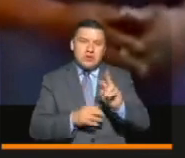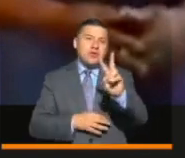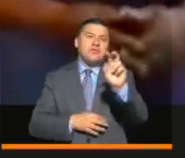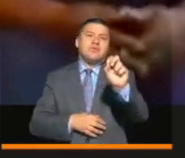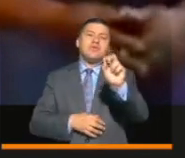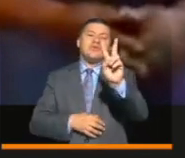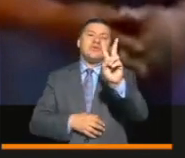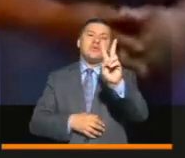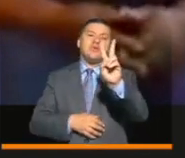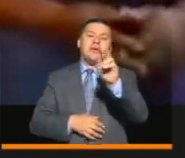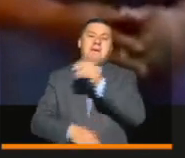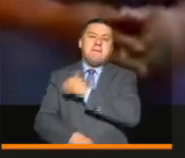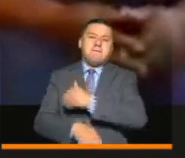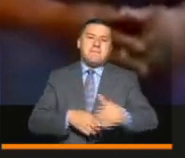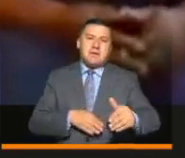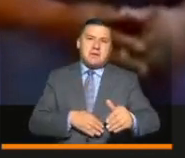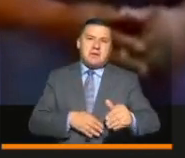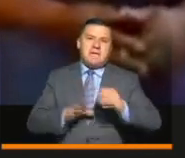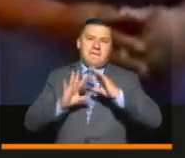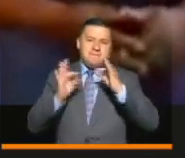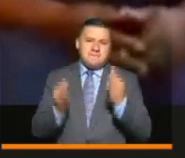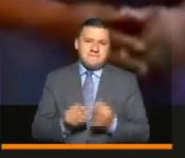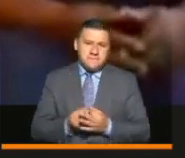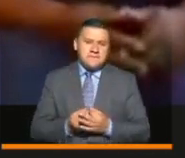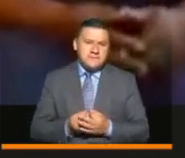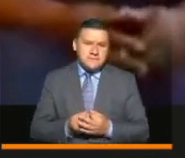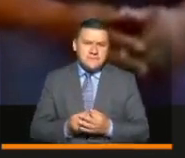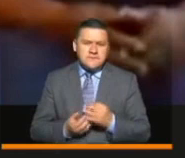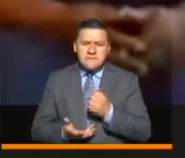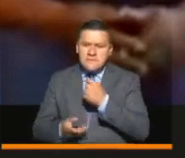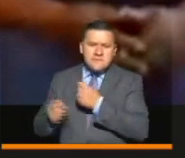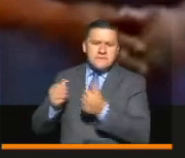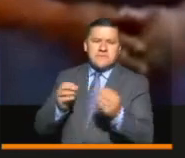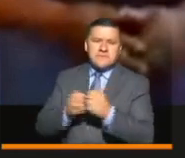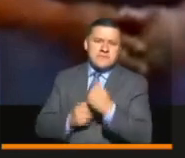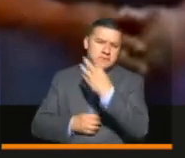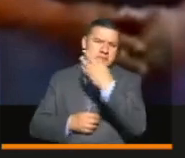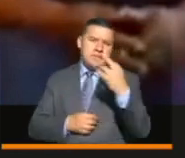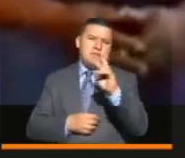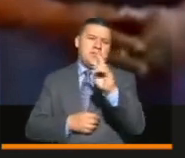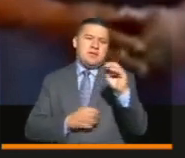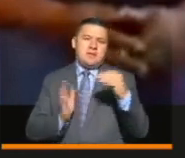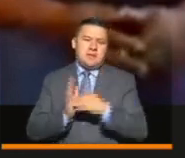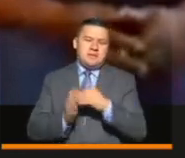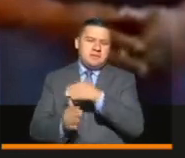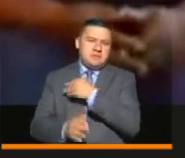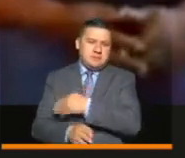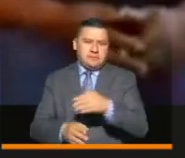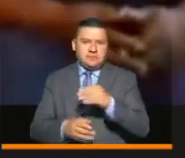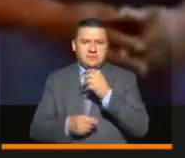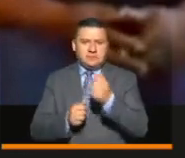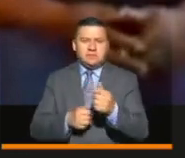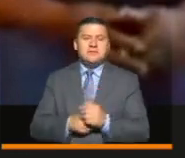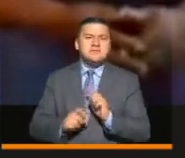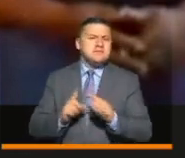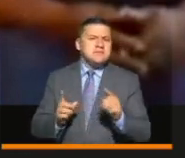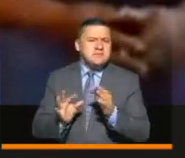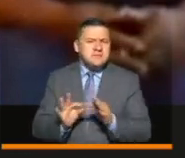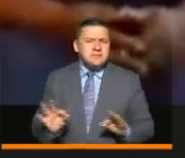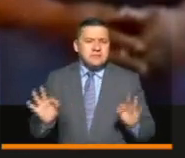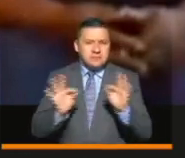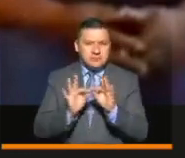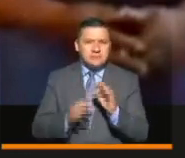.2 millones de familias, con una inversión de 329 mil millones de pesos. ¿Pero qué es lo